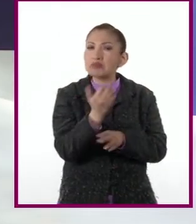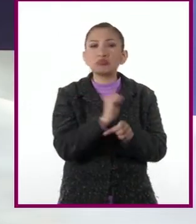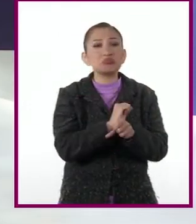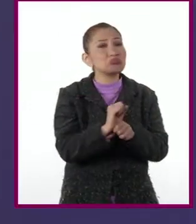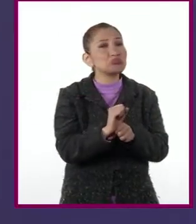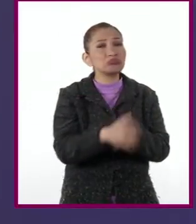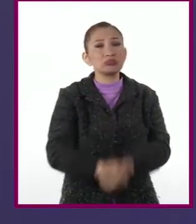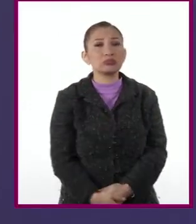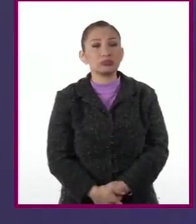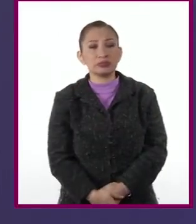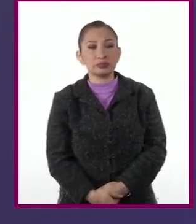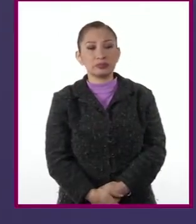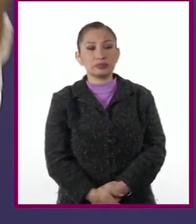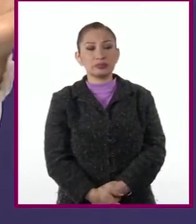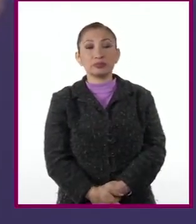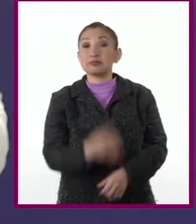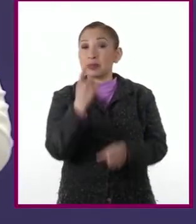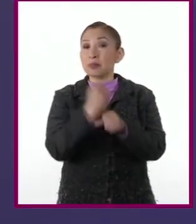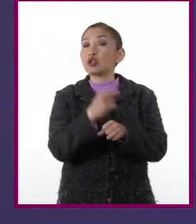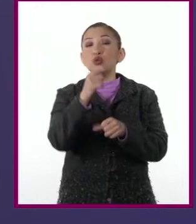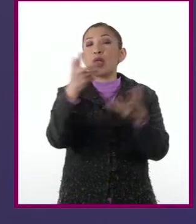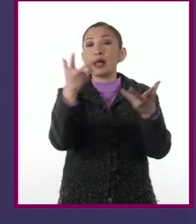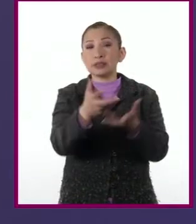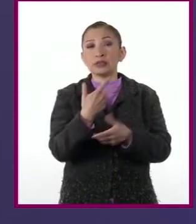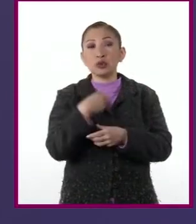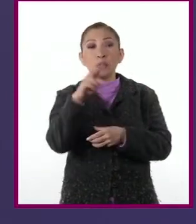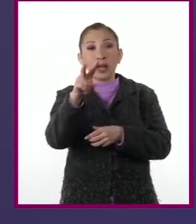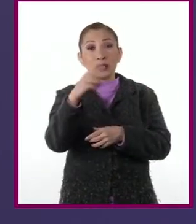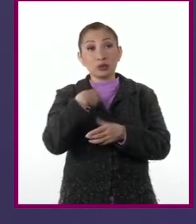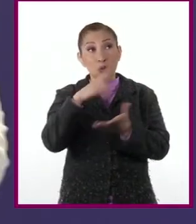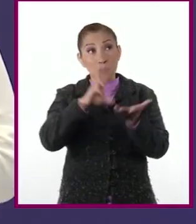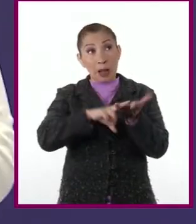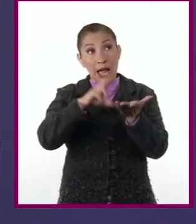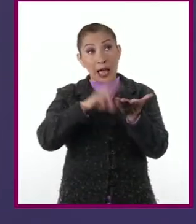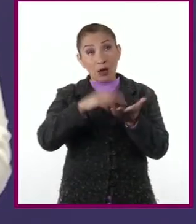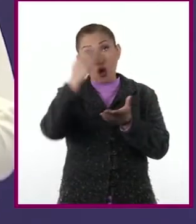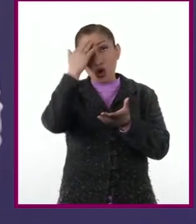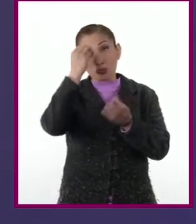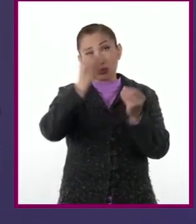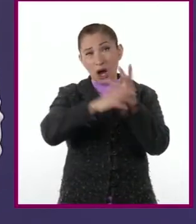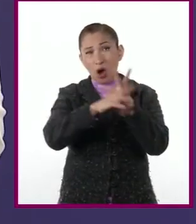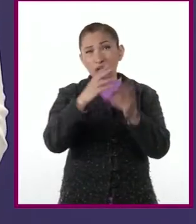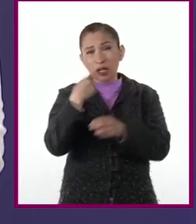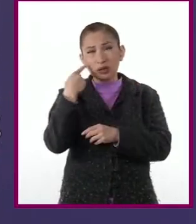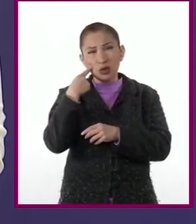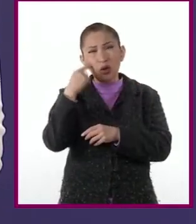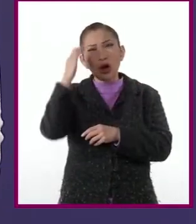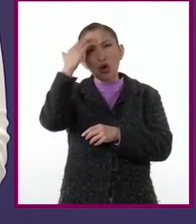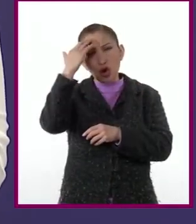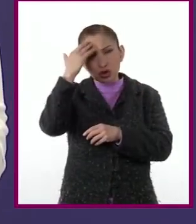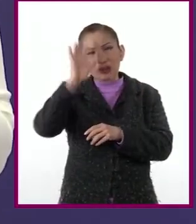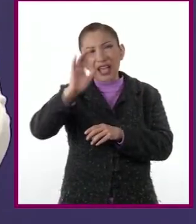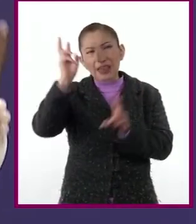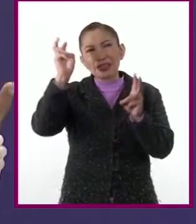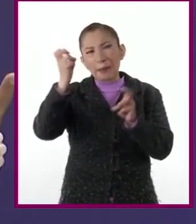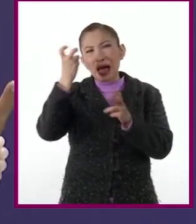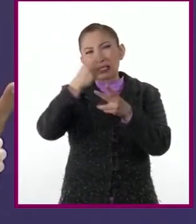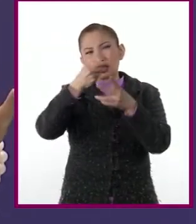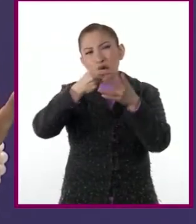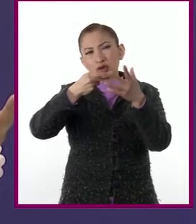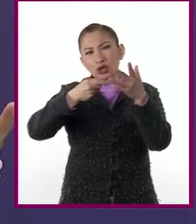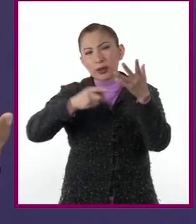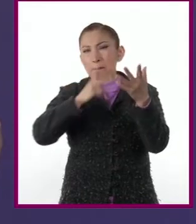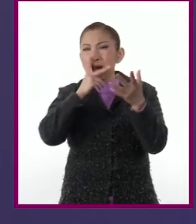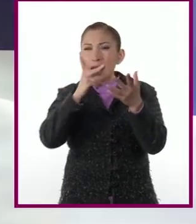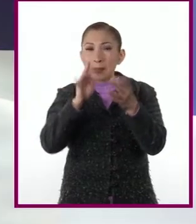sencilla. Primero, valoren sus conocimientos previos. Identifiquen aquello que conocen sobre el tema y algunas